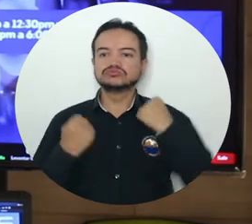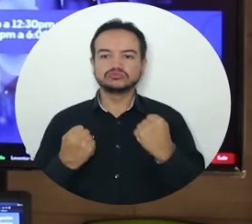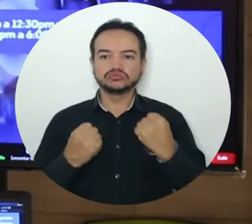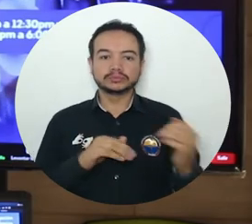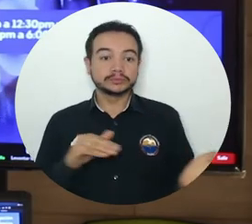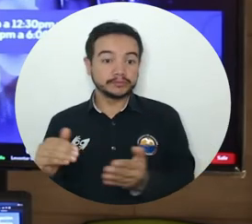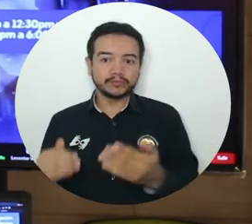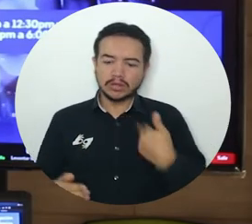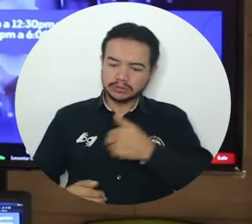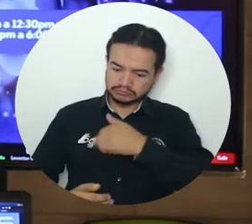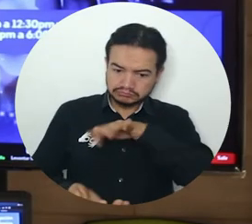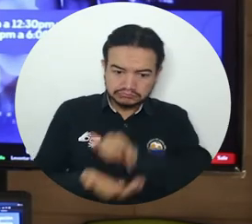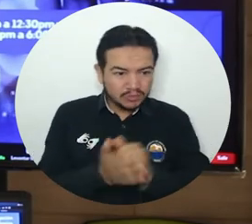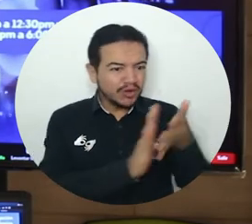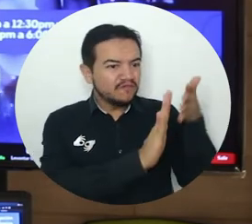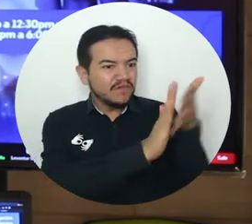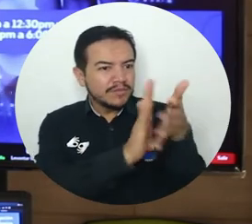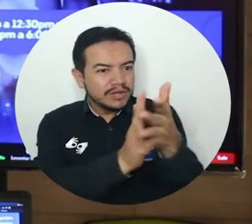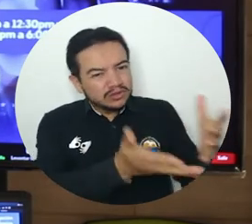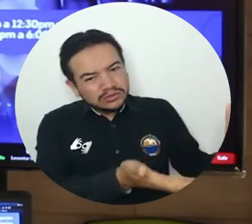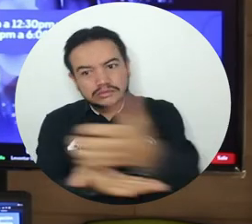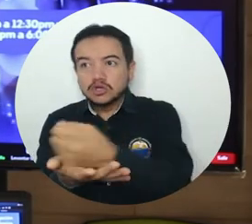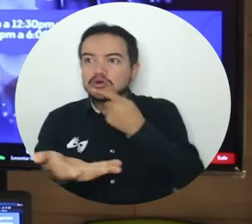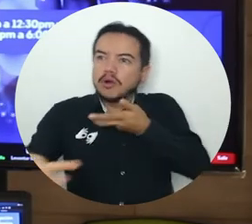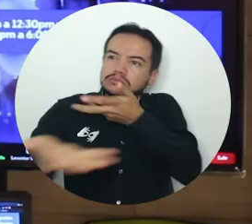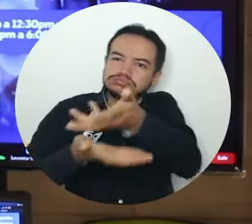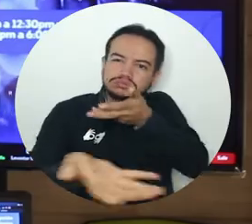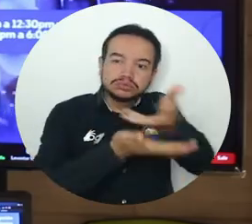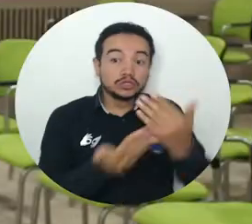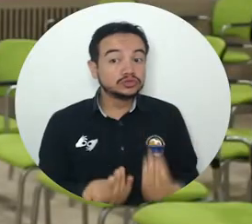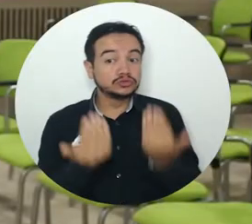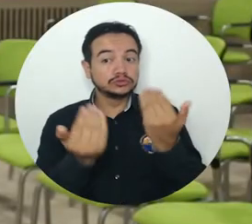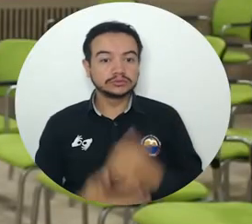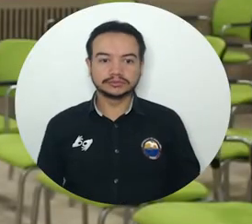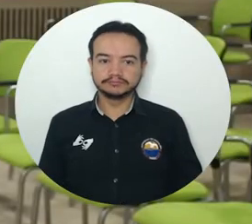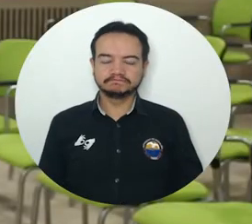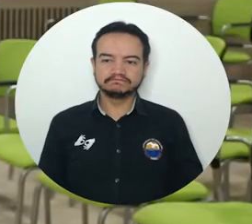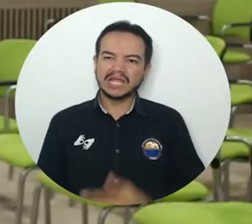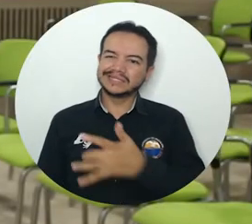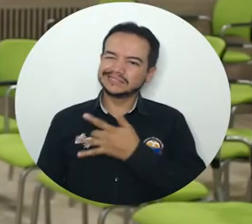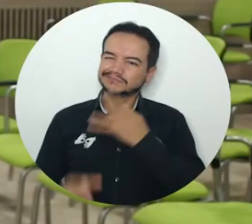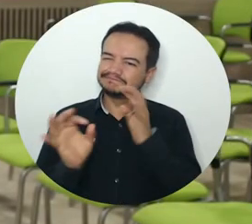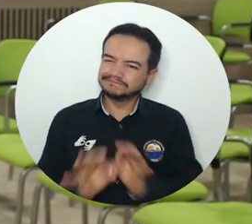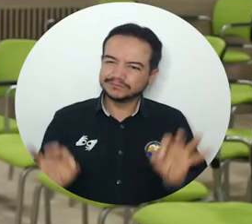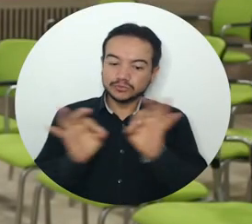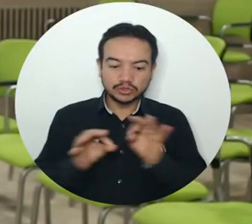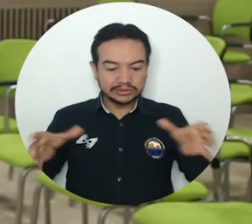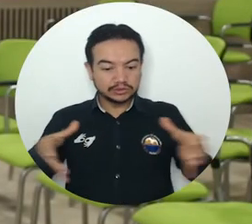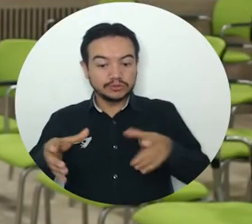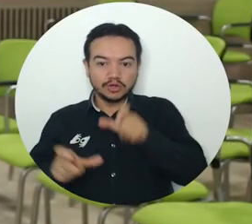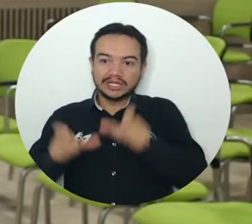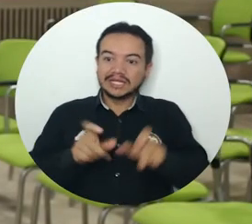llegar a desarrollar esa apropiación del conocimiento a través del intercambio de experiencias. Me parece importante que los